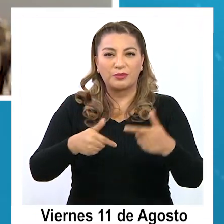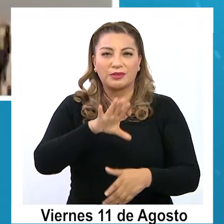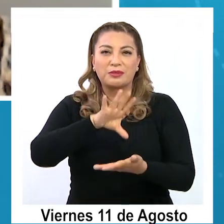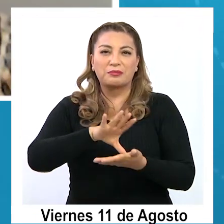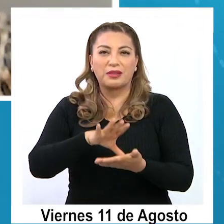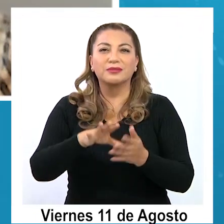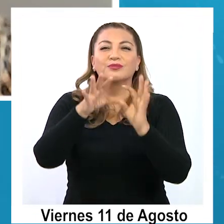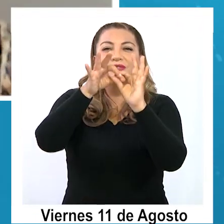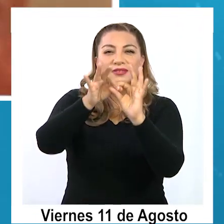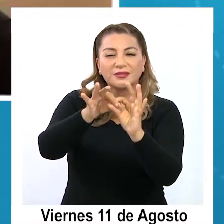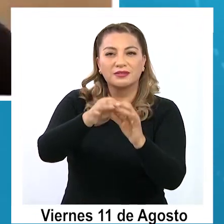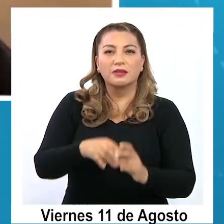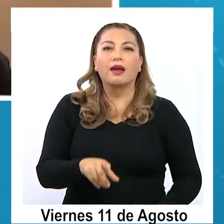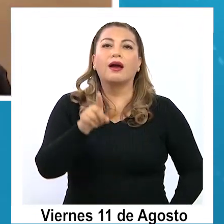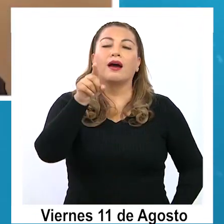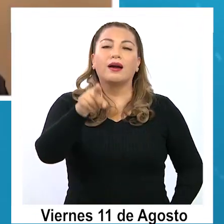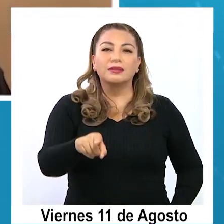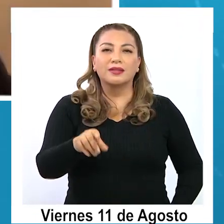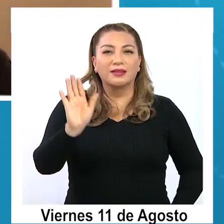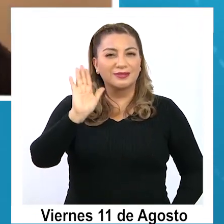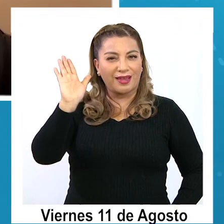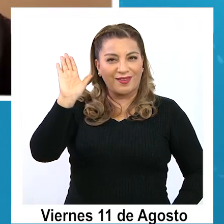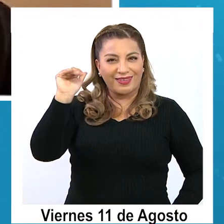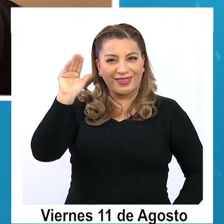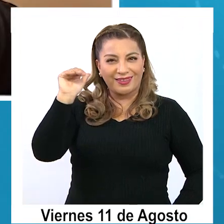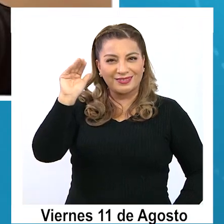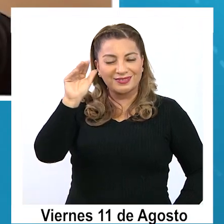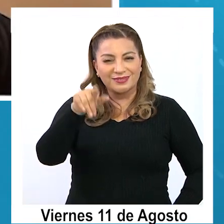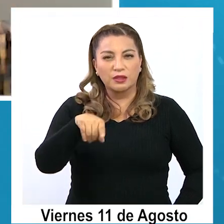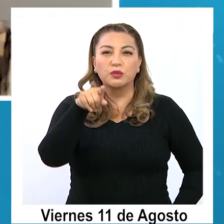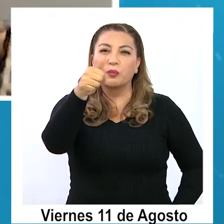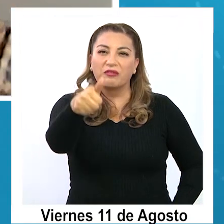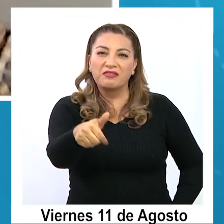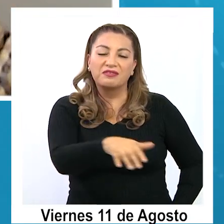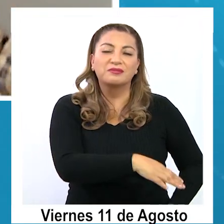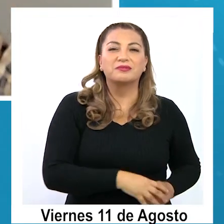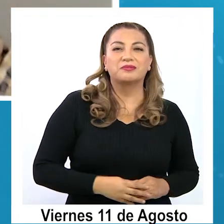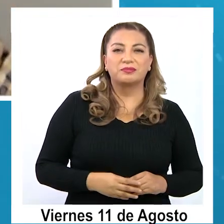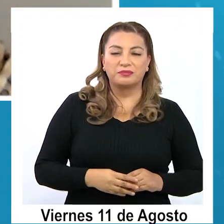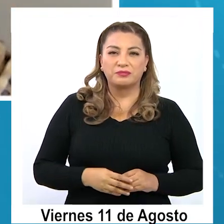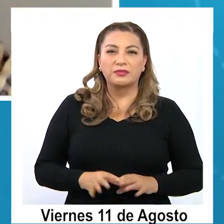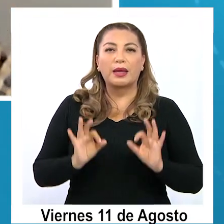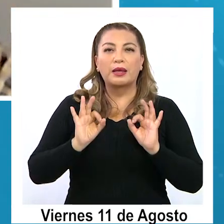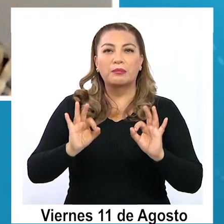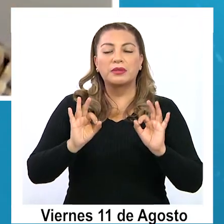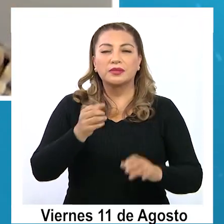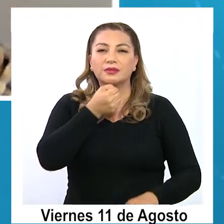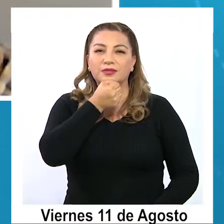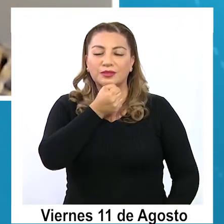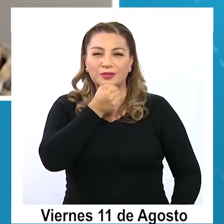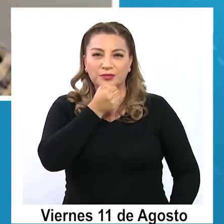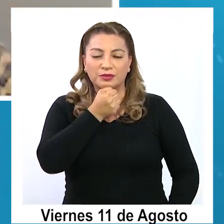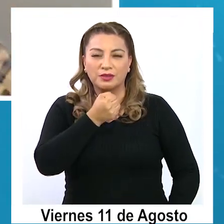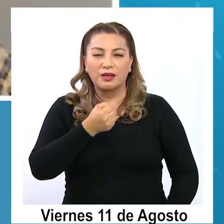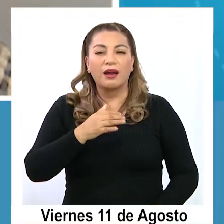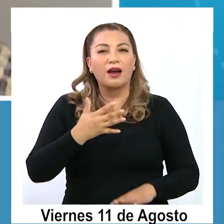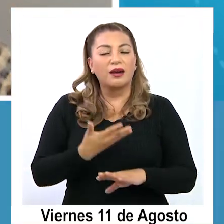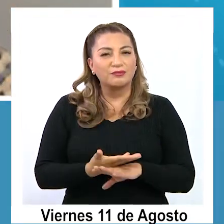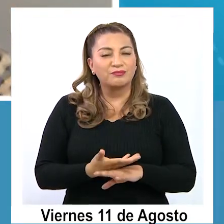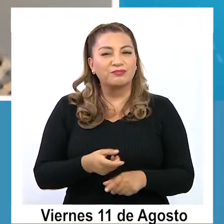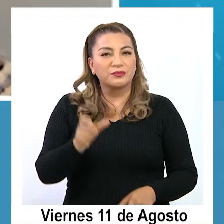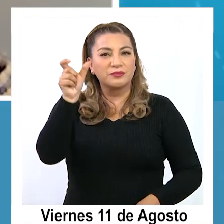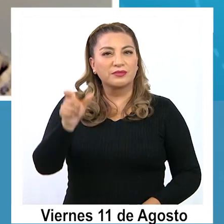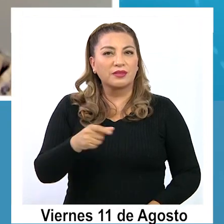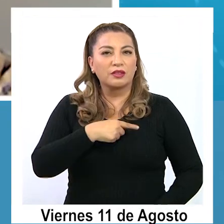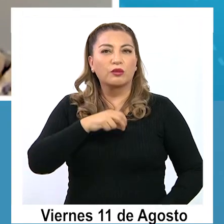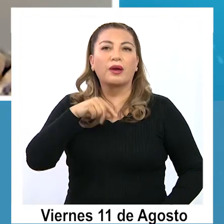Muchas gracias. A ti, chau, adiós. Ya, que estés muy bien. Especial de prensa en esta oportunidad con Antonia Santos,